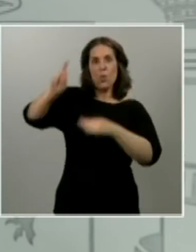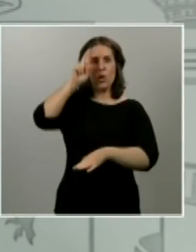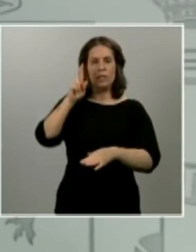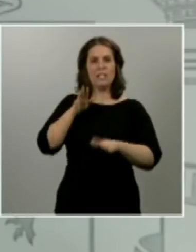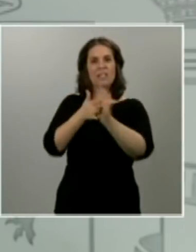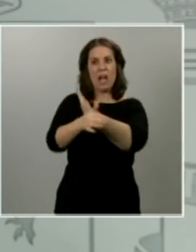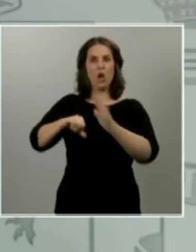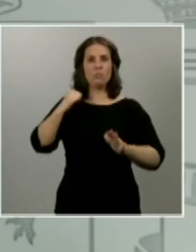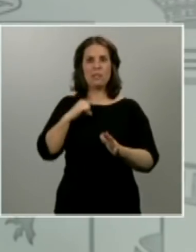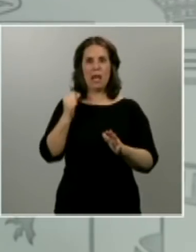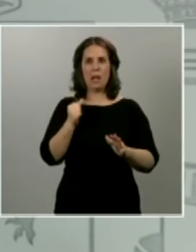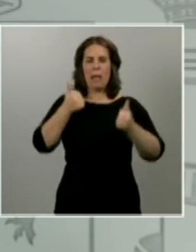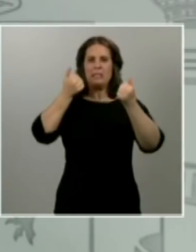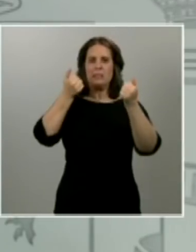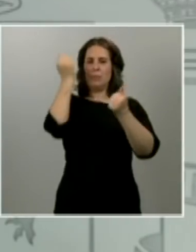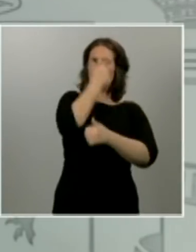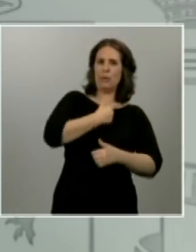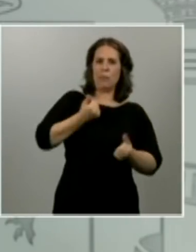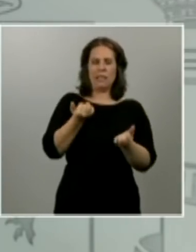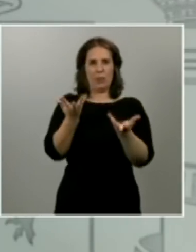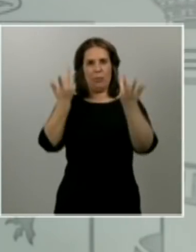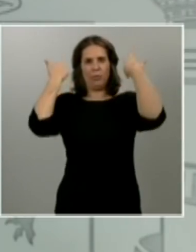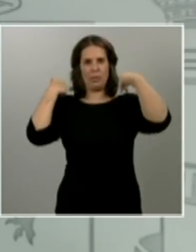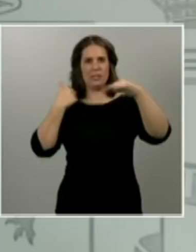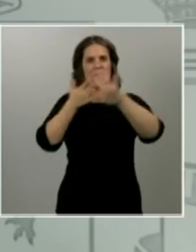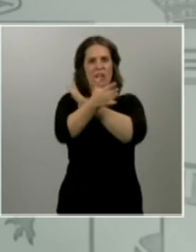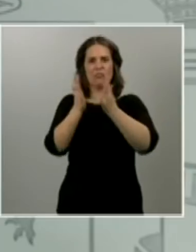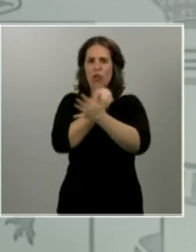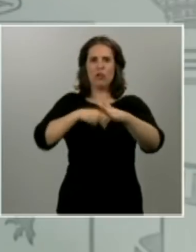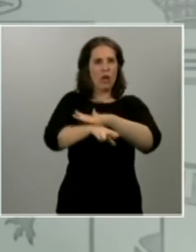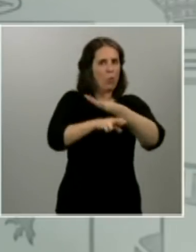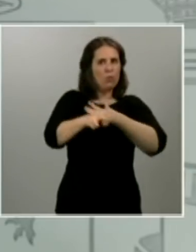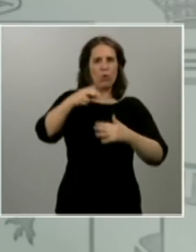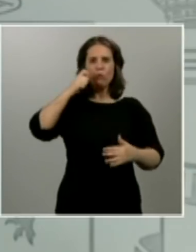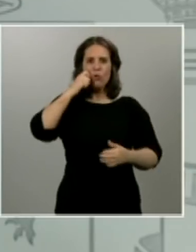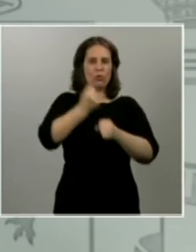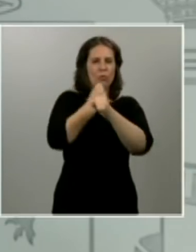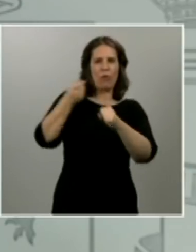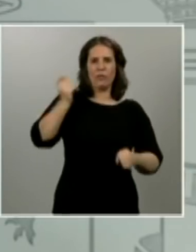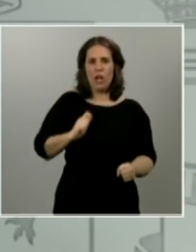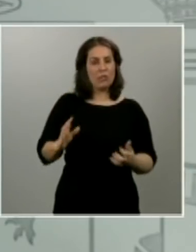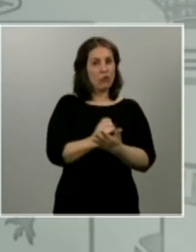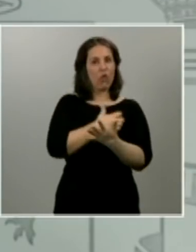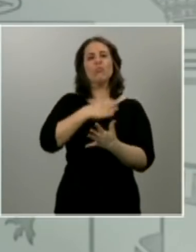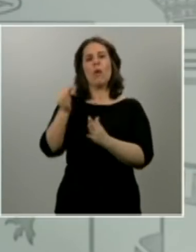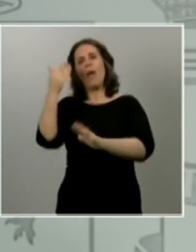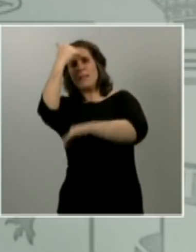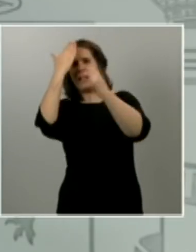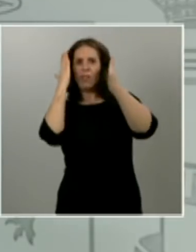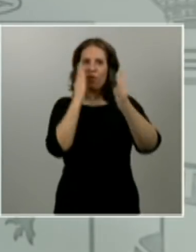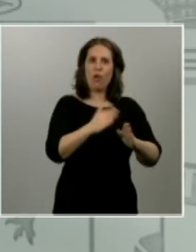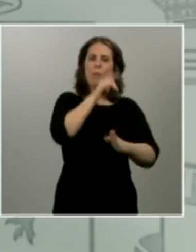poco su capacidad plena y dispongan de todos los recursos humanos y materiales que necesitan para atender a los enfermos del coronavirus,